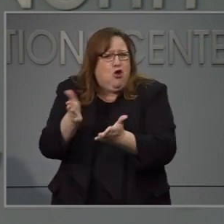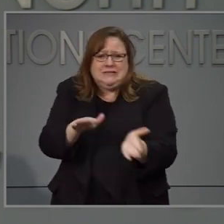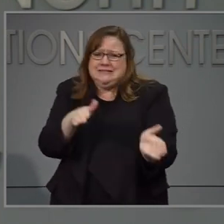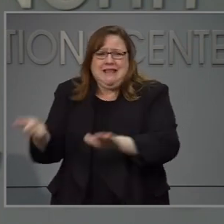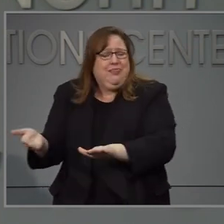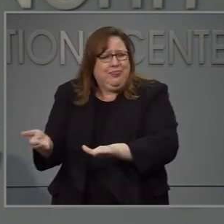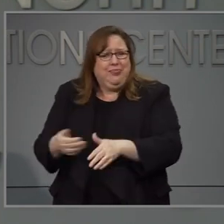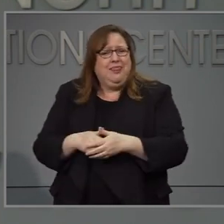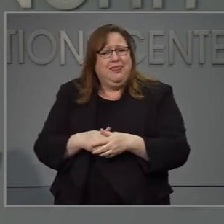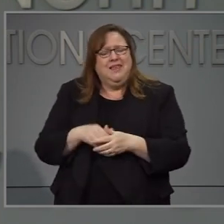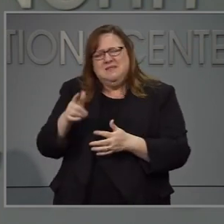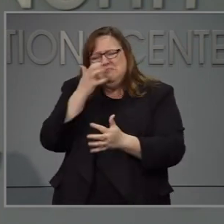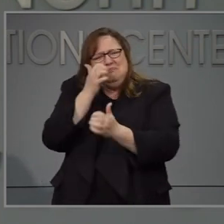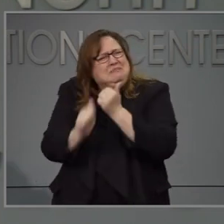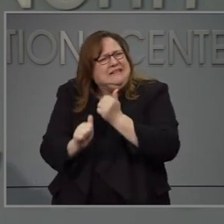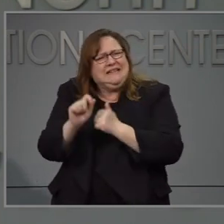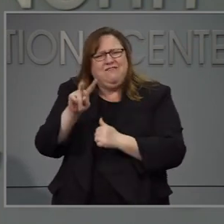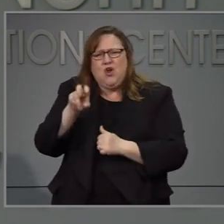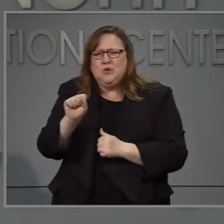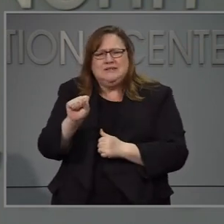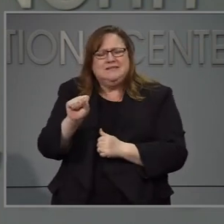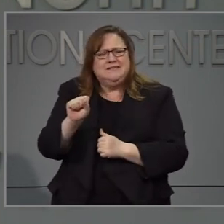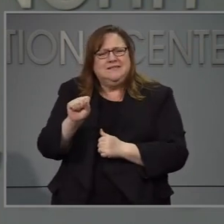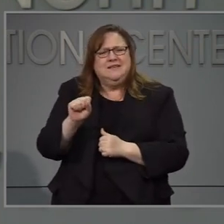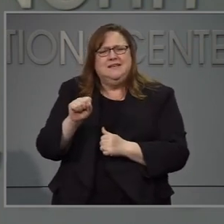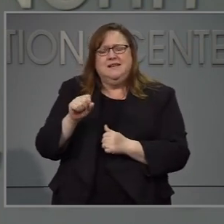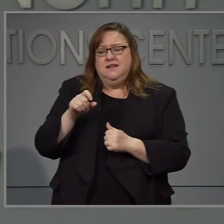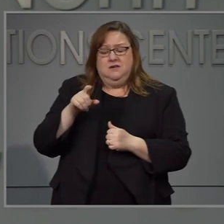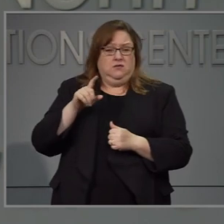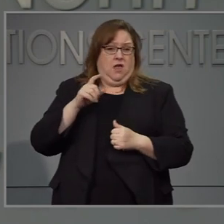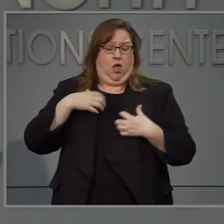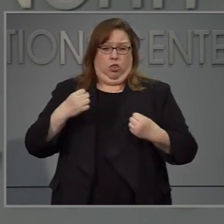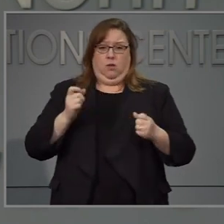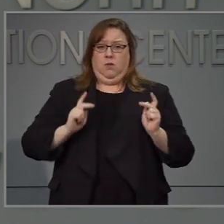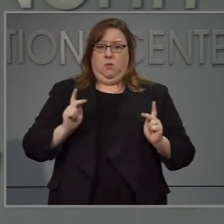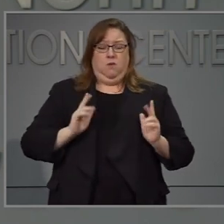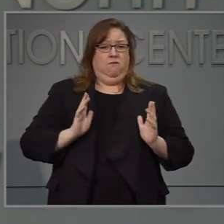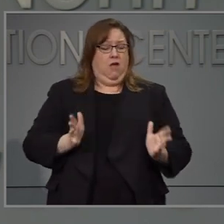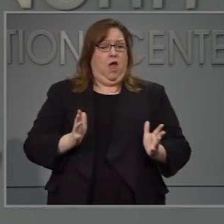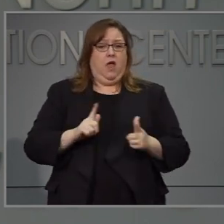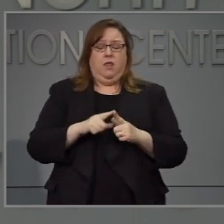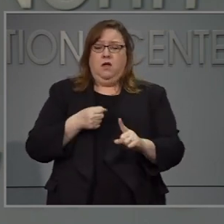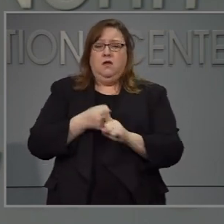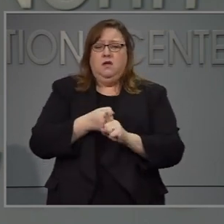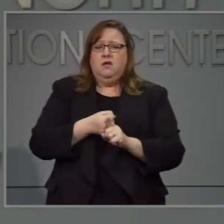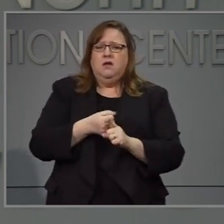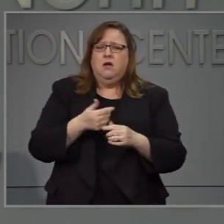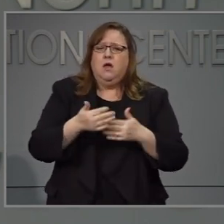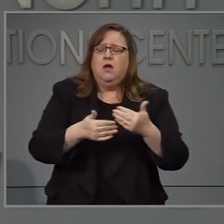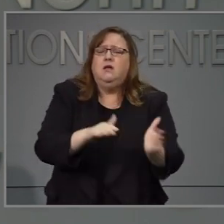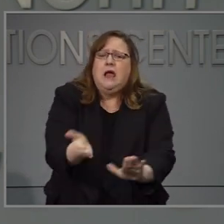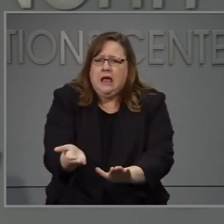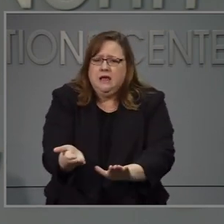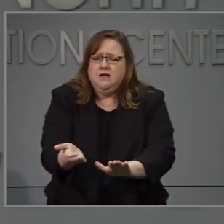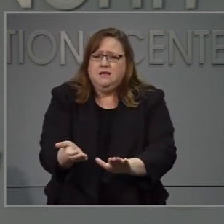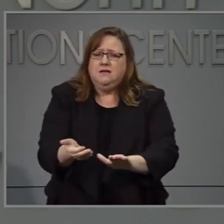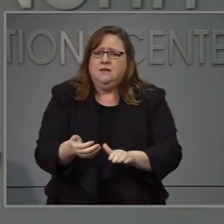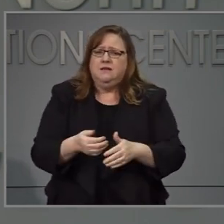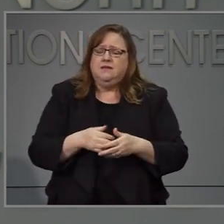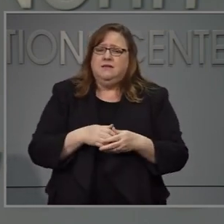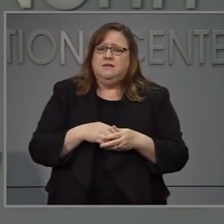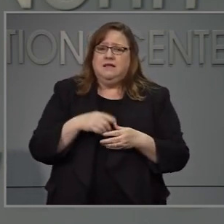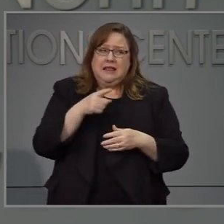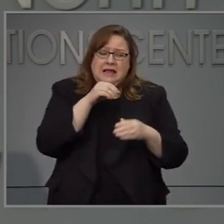cruel. Y algunas veces causa graves daños en personas sanas. El separar a las personas